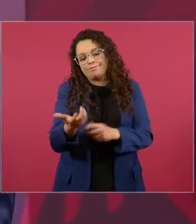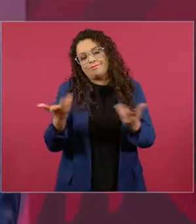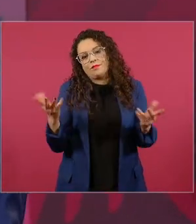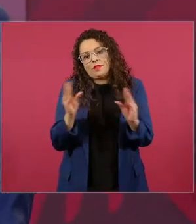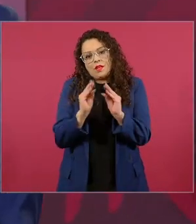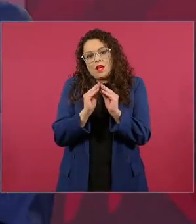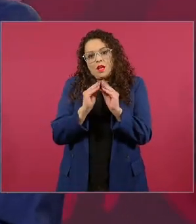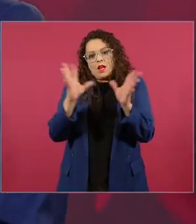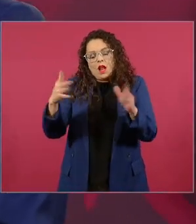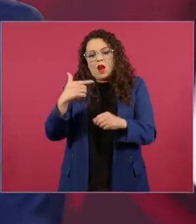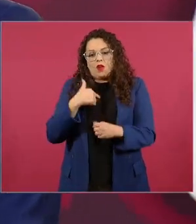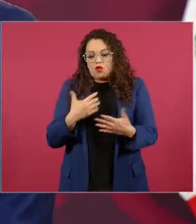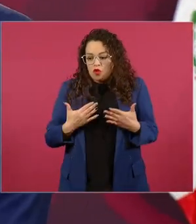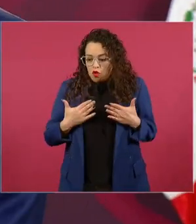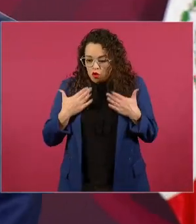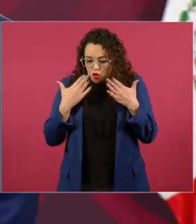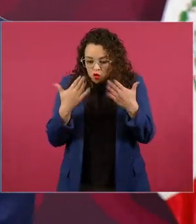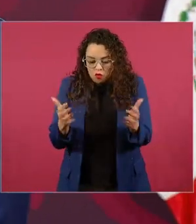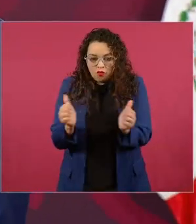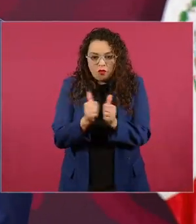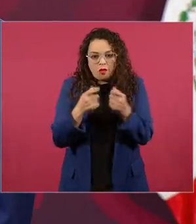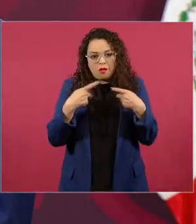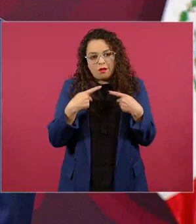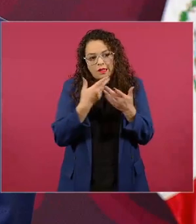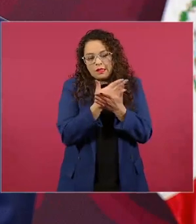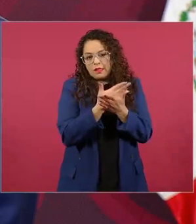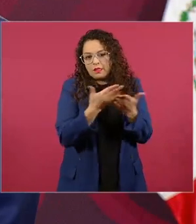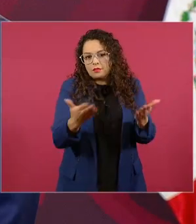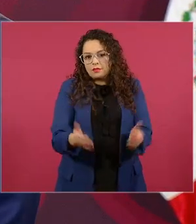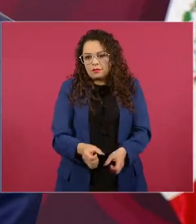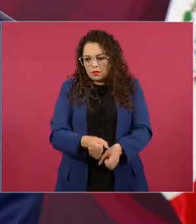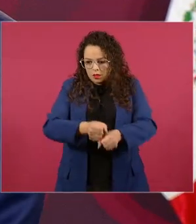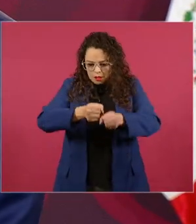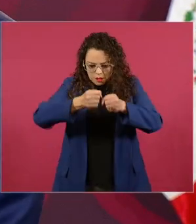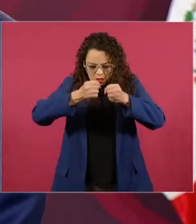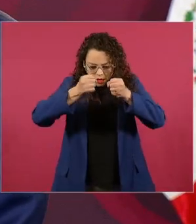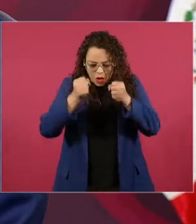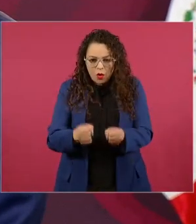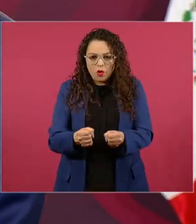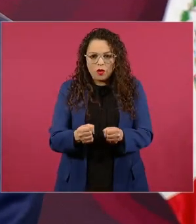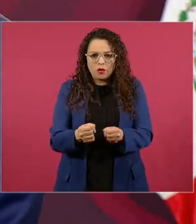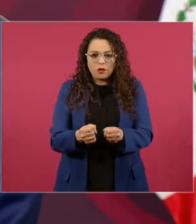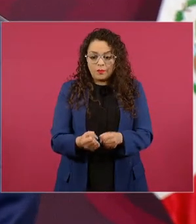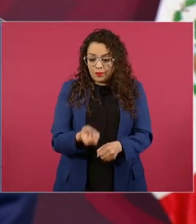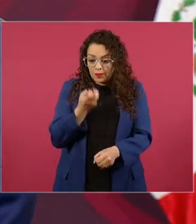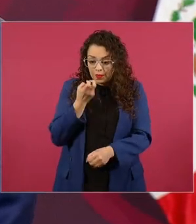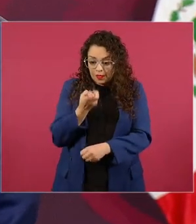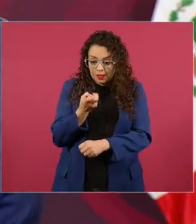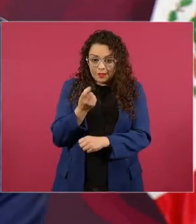mucha confianza ahora que ganamos en el 18